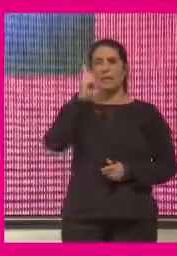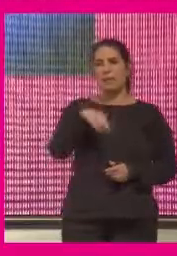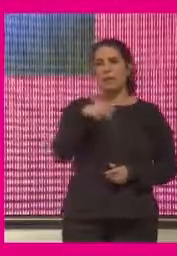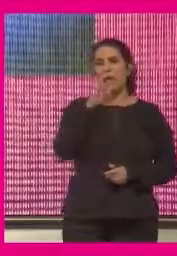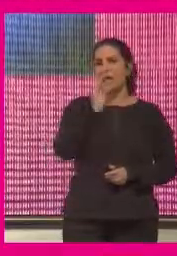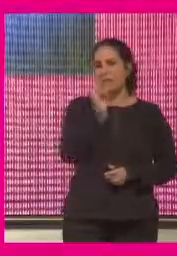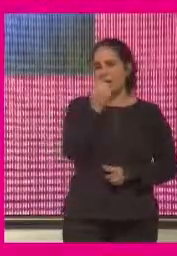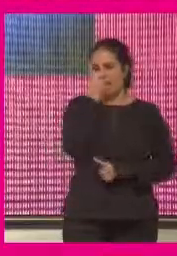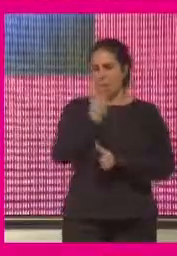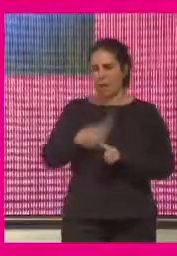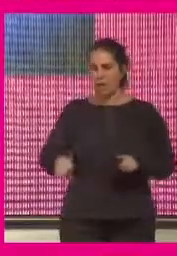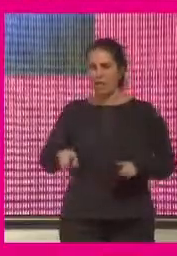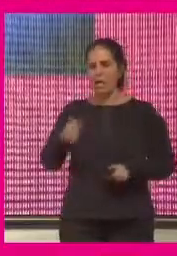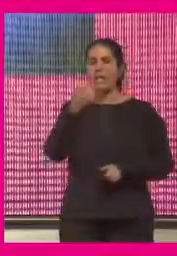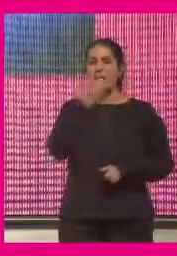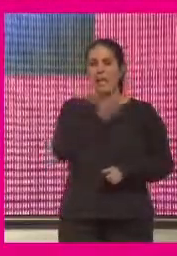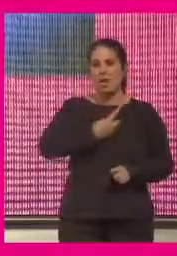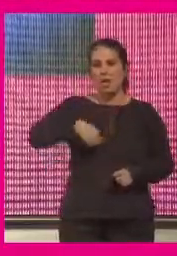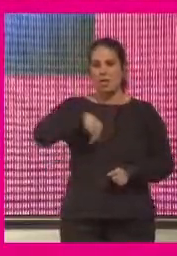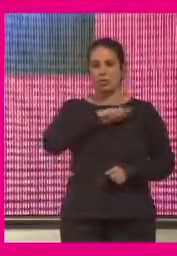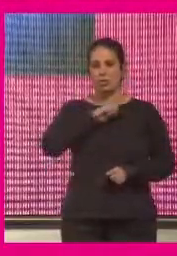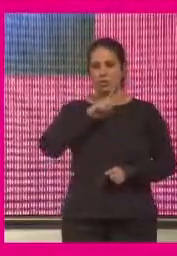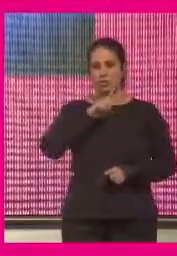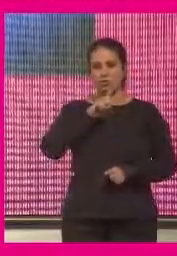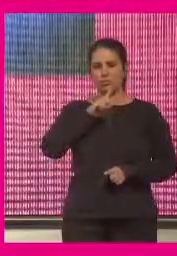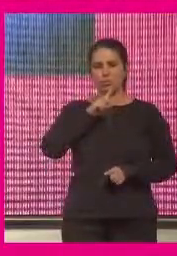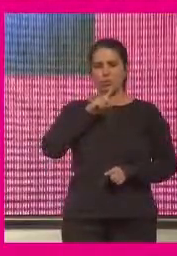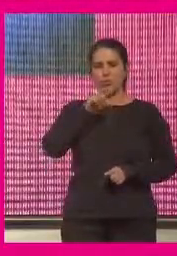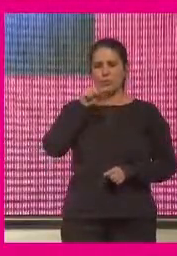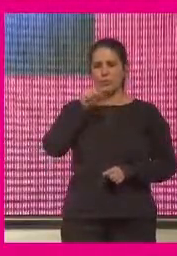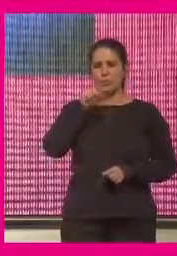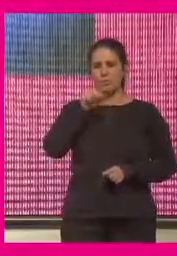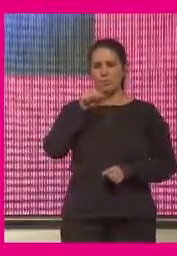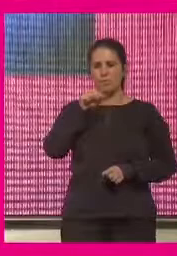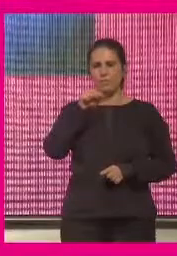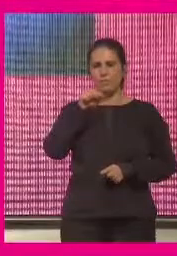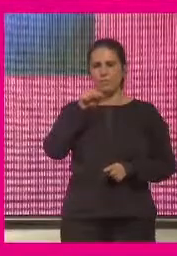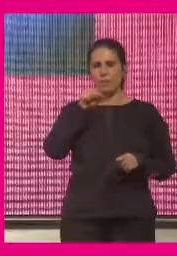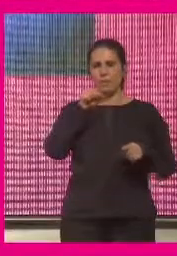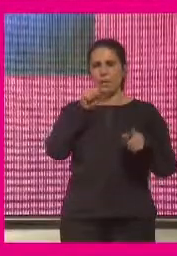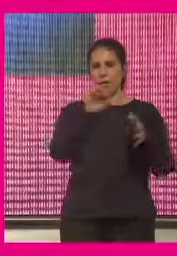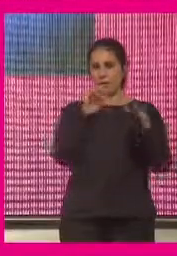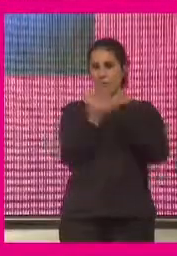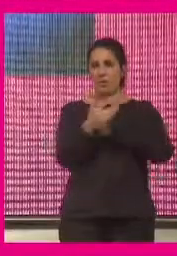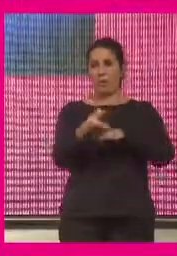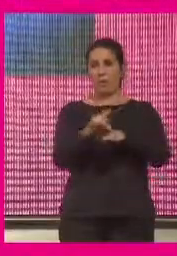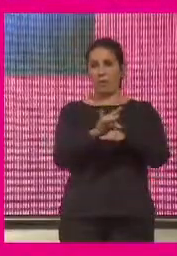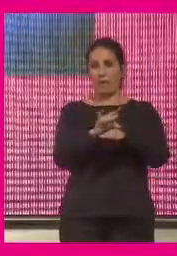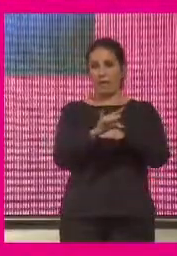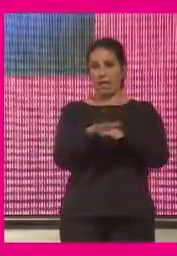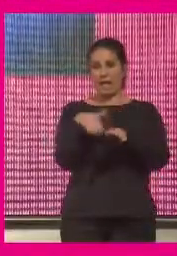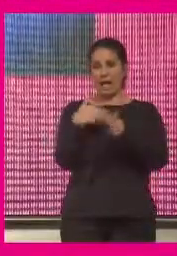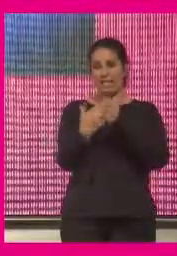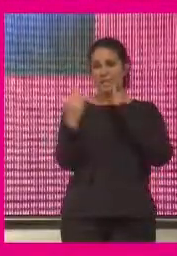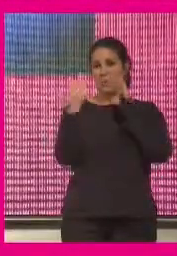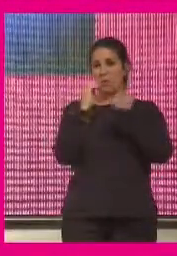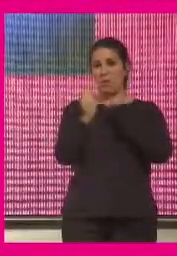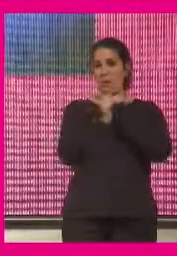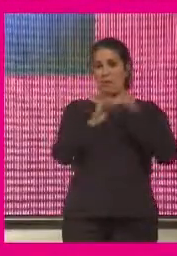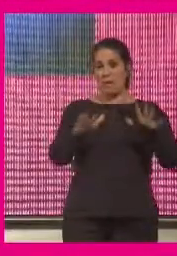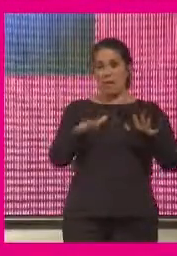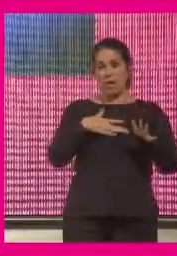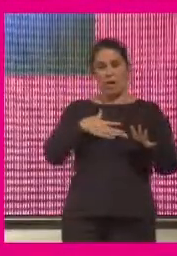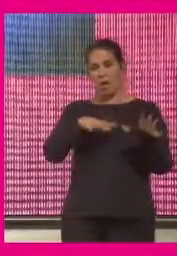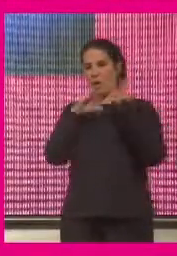capaces de interpretar correctamente cuál era el relato que acompañaba la transformación digital hasta el momento de la pandemia